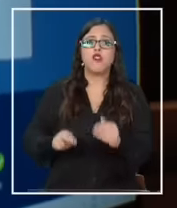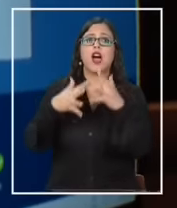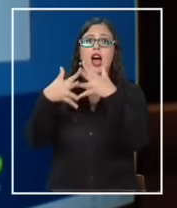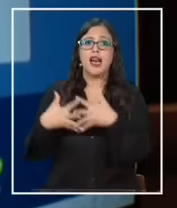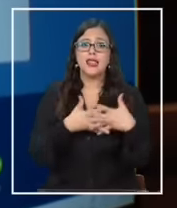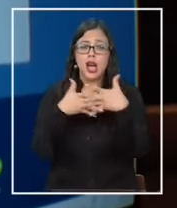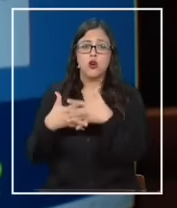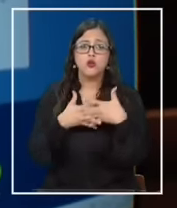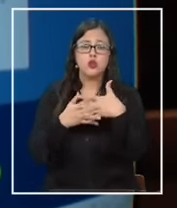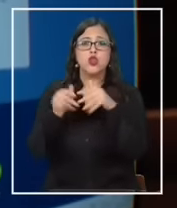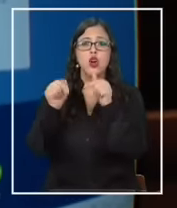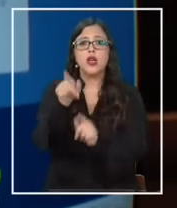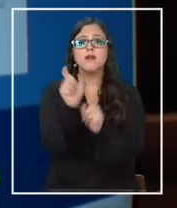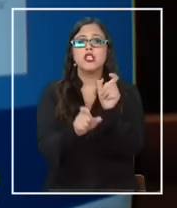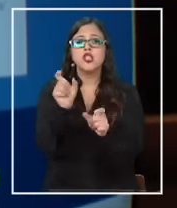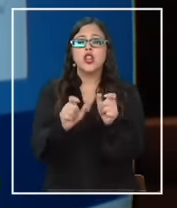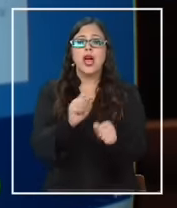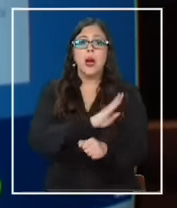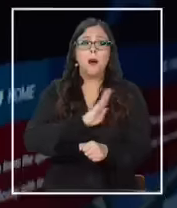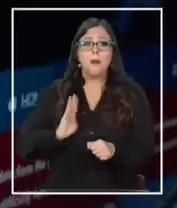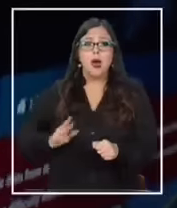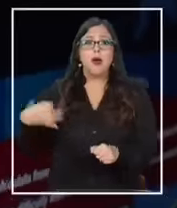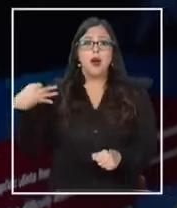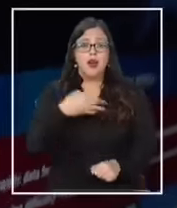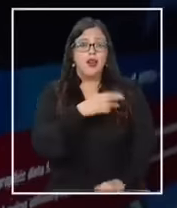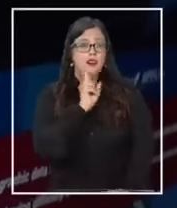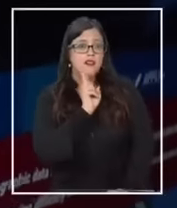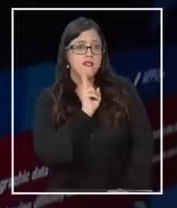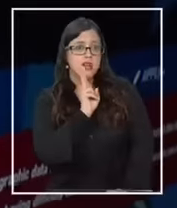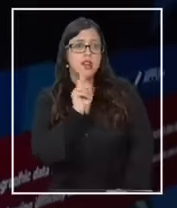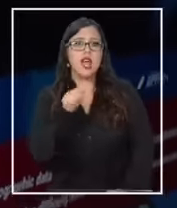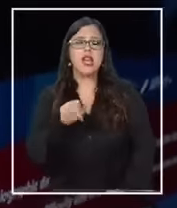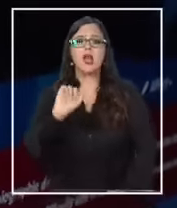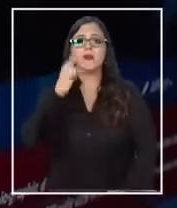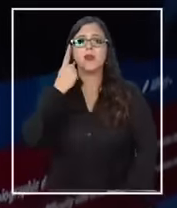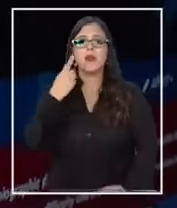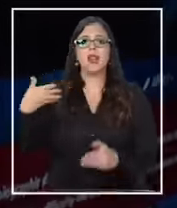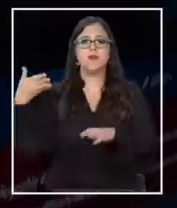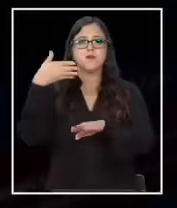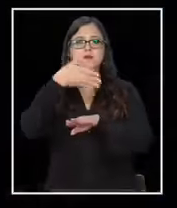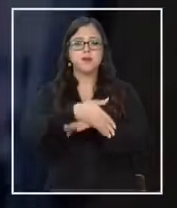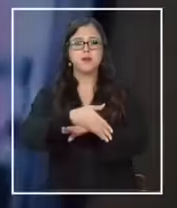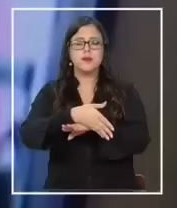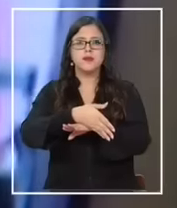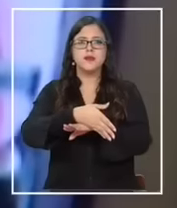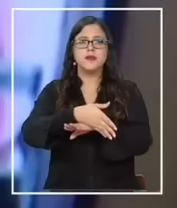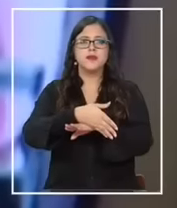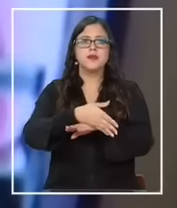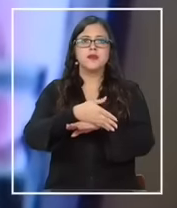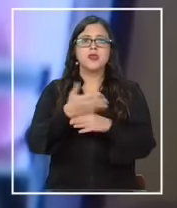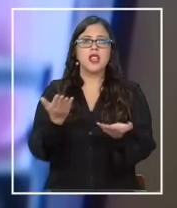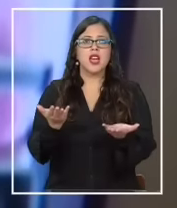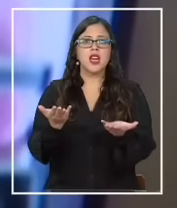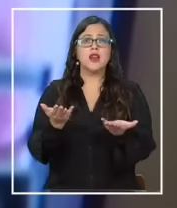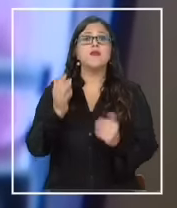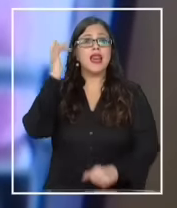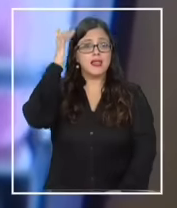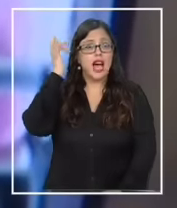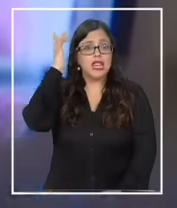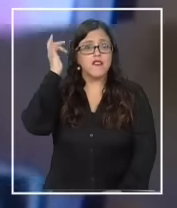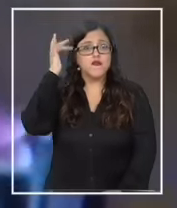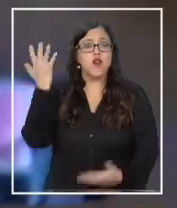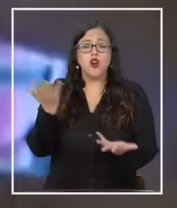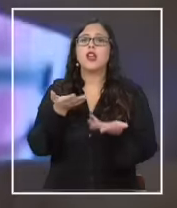Unidos, cuyos miembros anunciaron que este viernes tendrán su primera visita en terreno en el distrito californiano